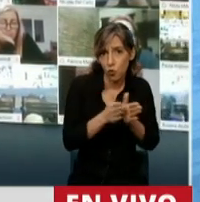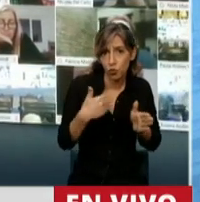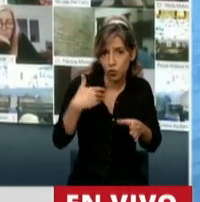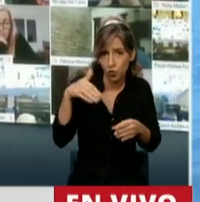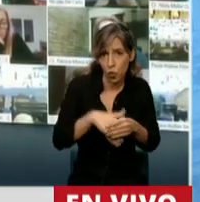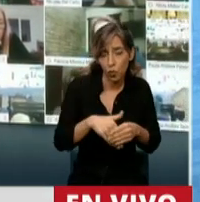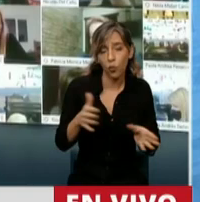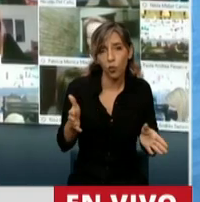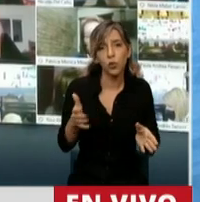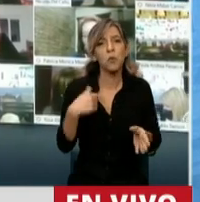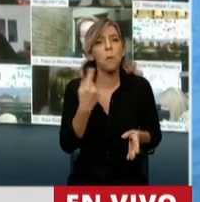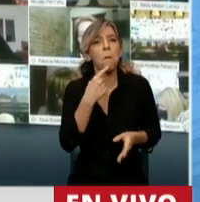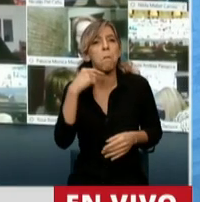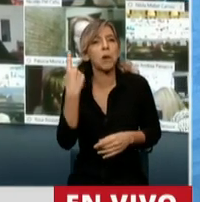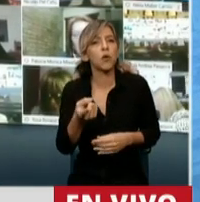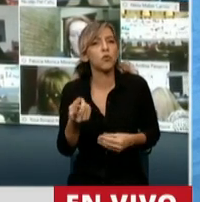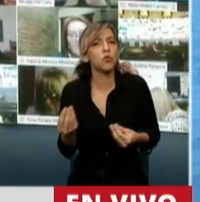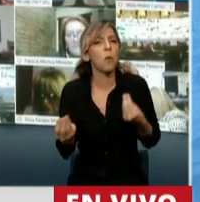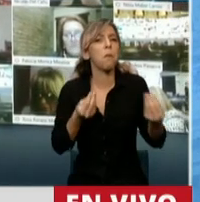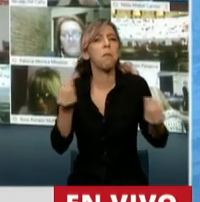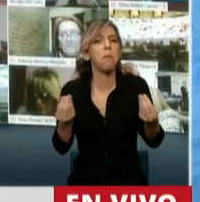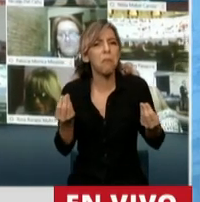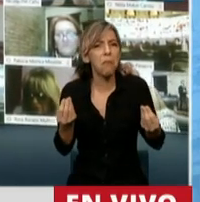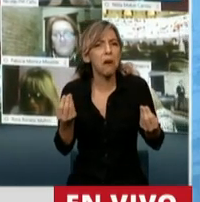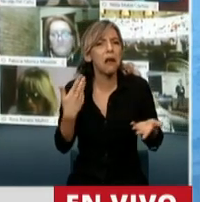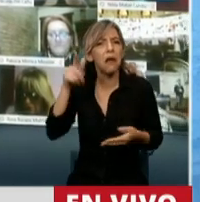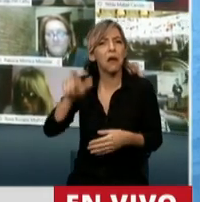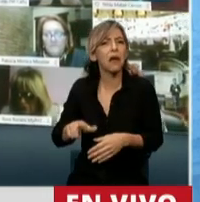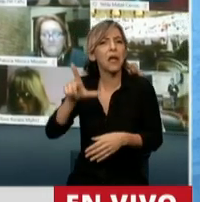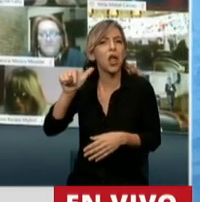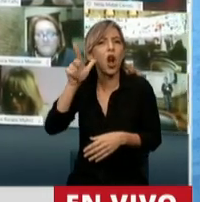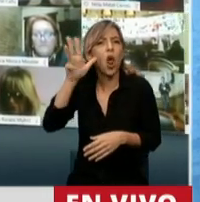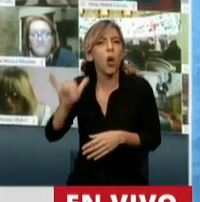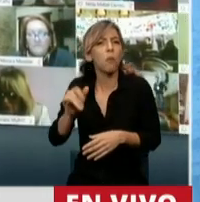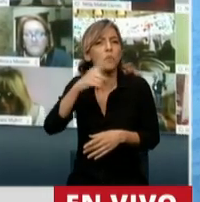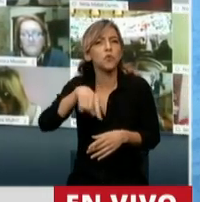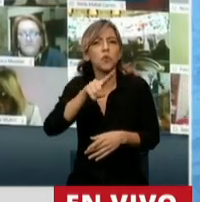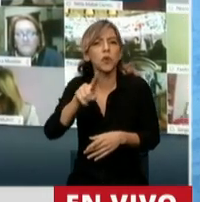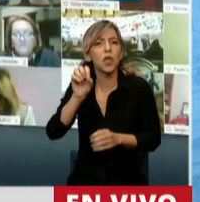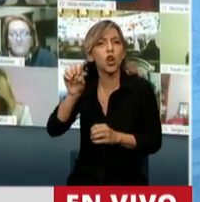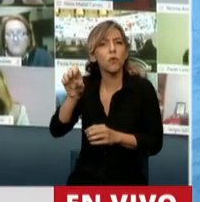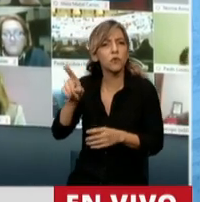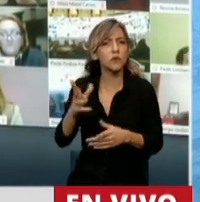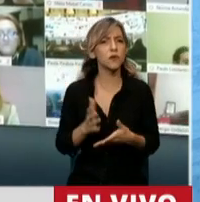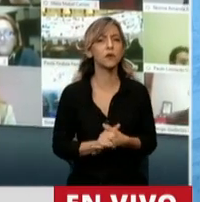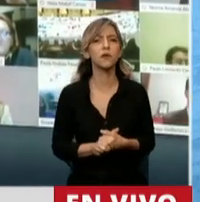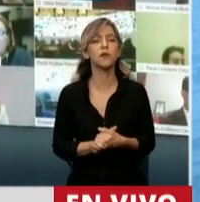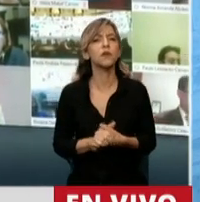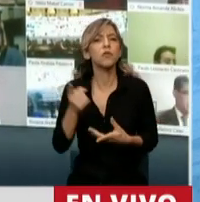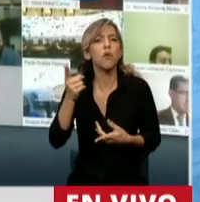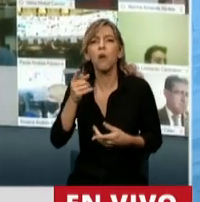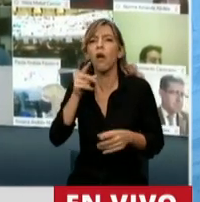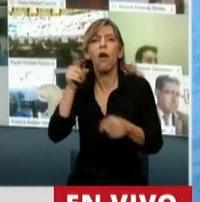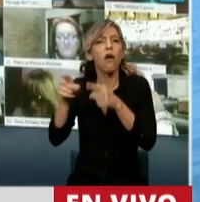y para qué vino Cristóbal López a parar al Congreso de la Nación? ¿Qué necesidad?